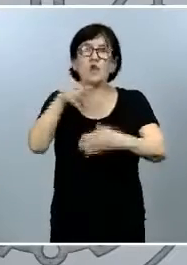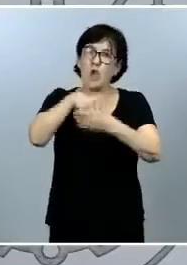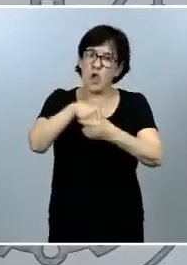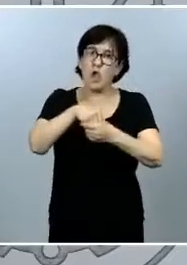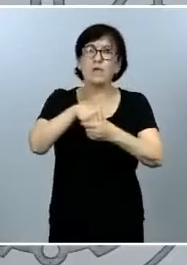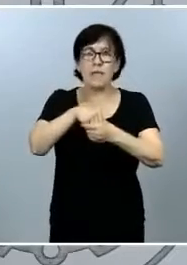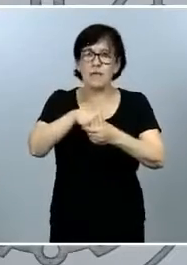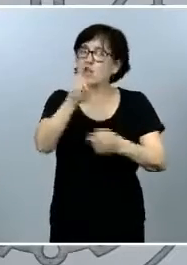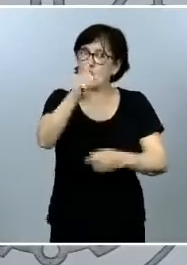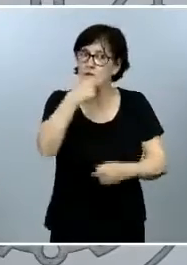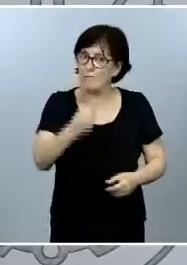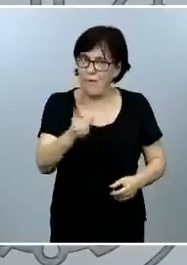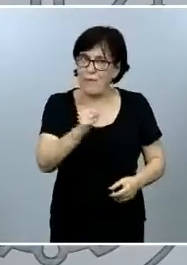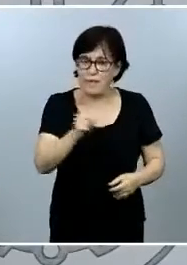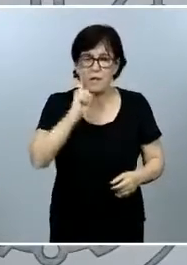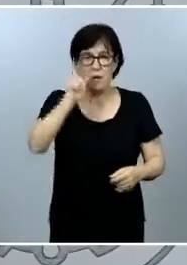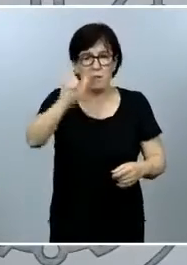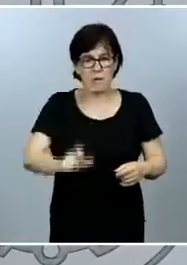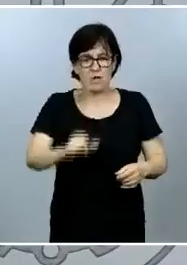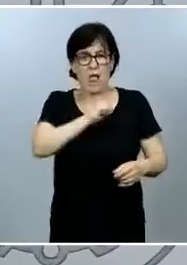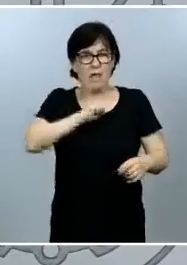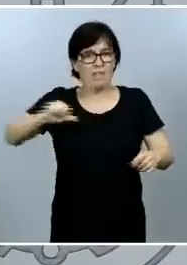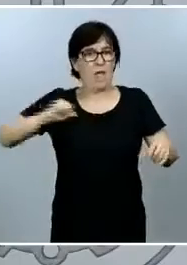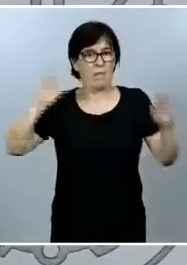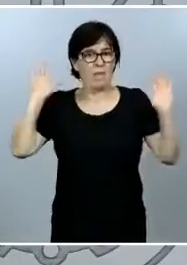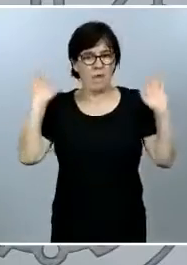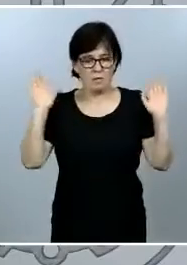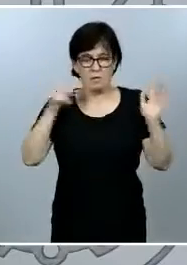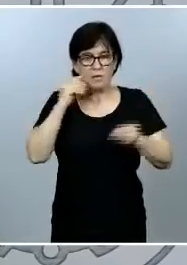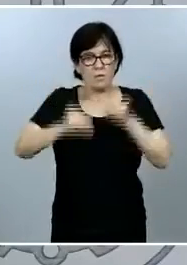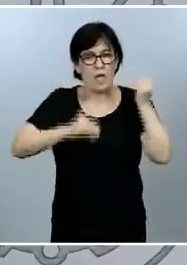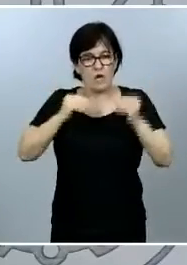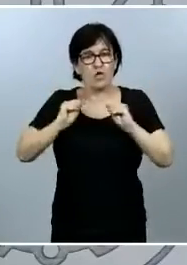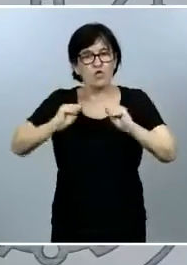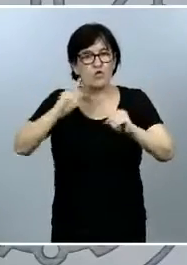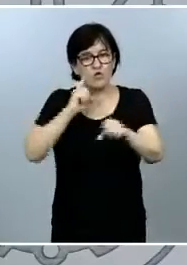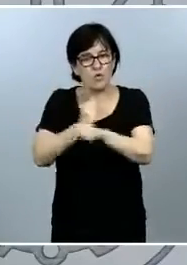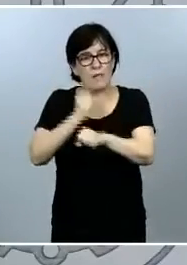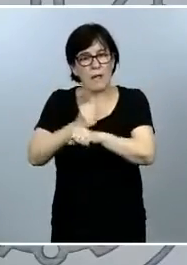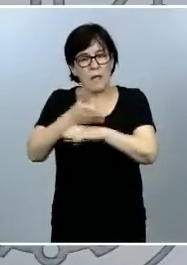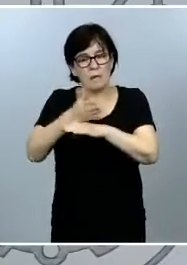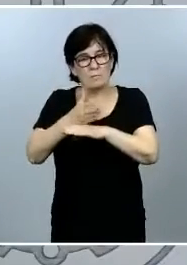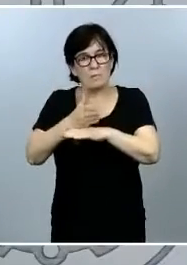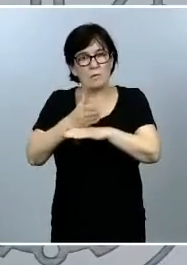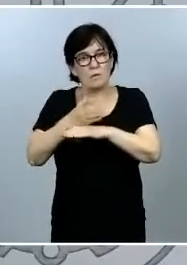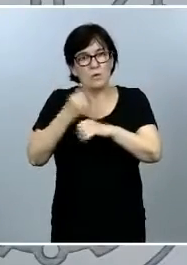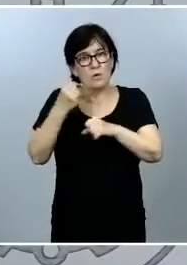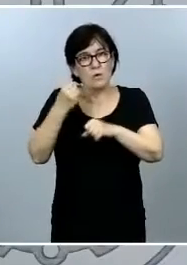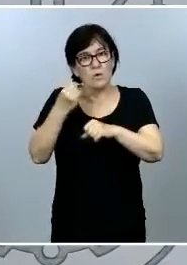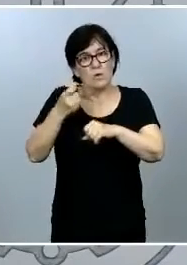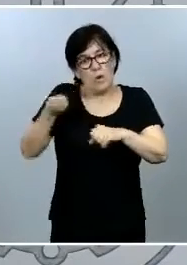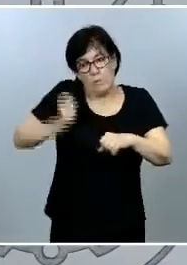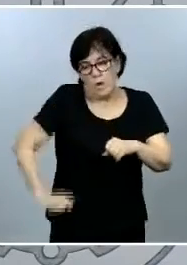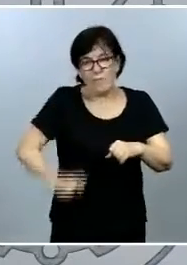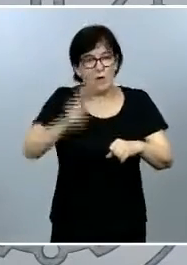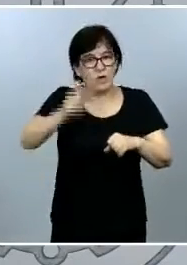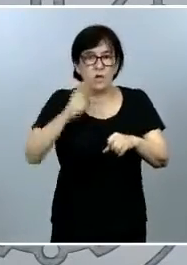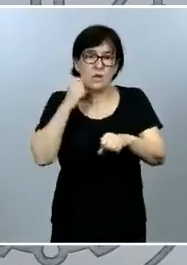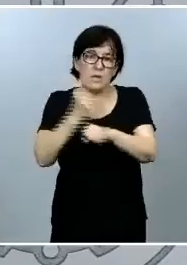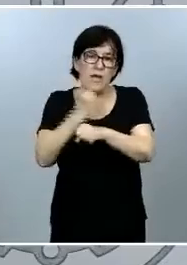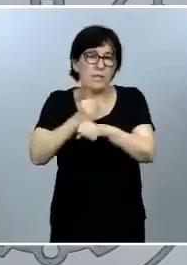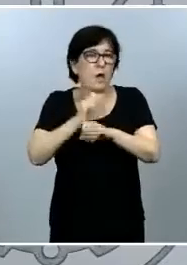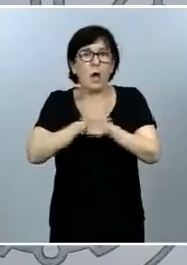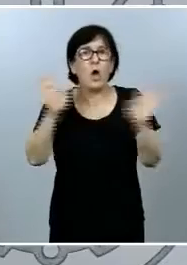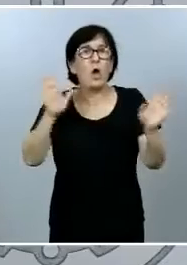una persona independiente que ha desarrollado toda la parte de su carrera profesional alejada de la política y que